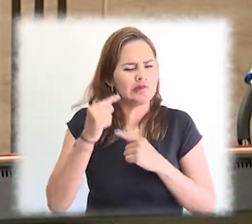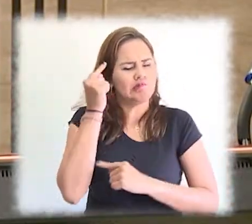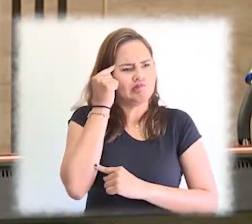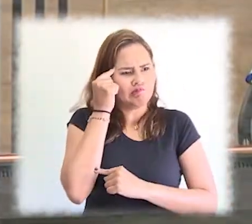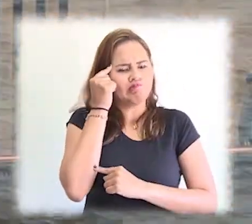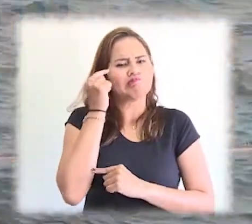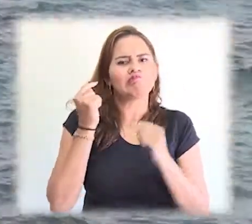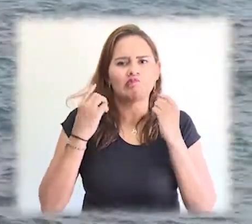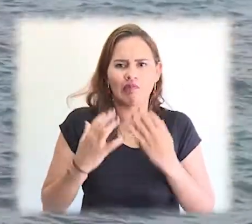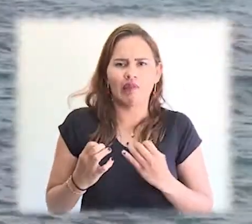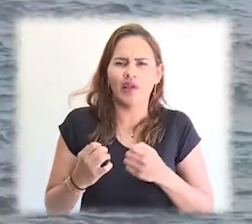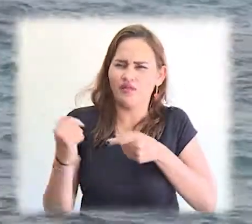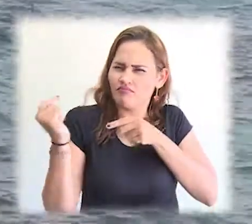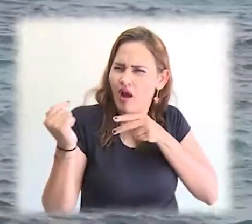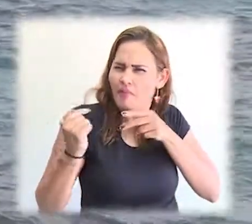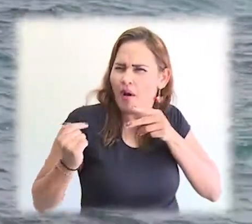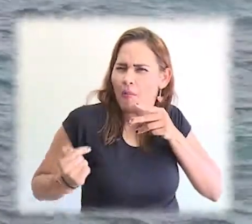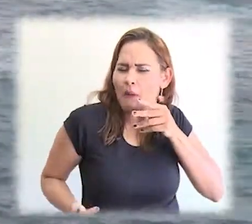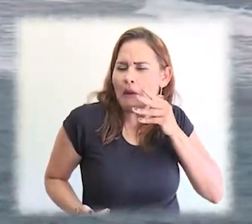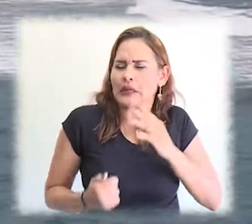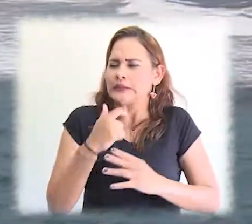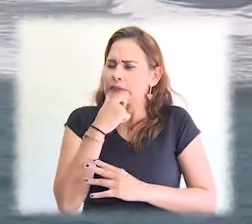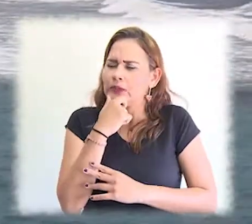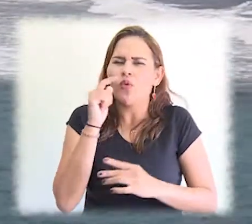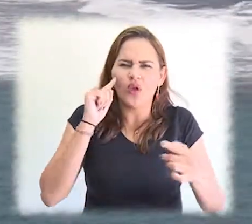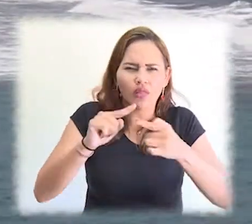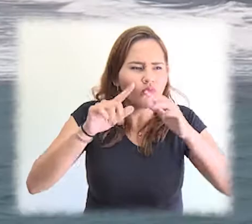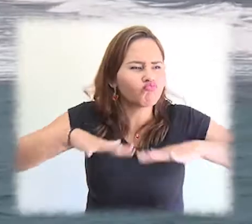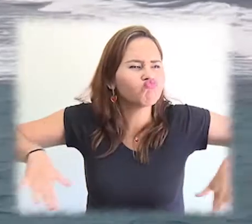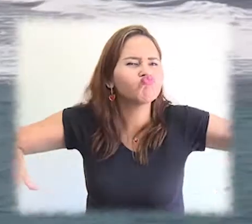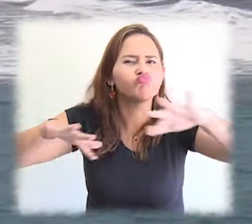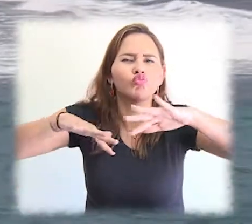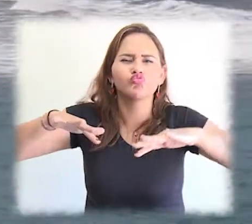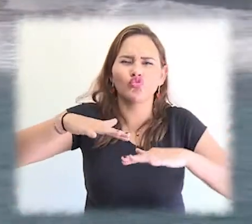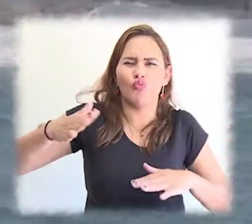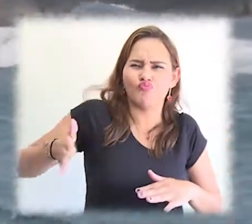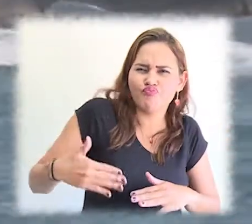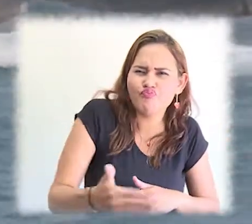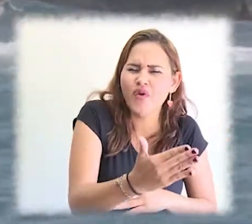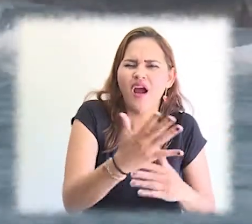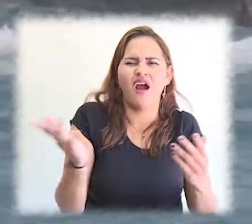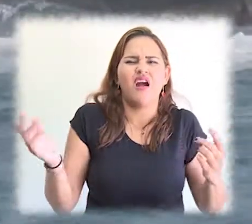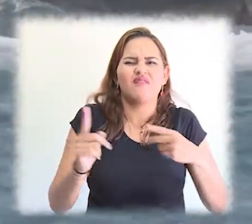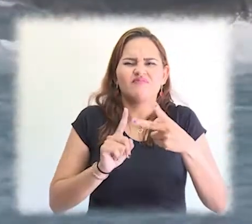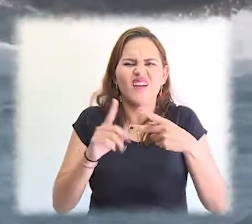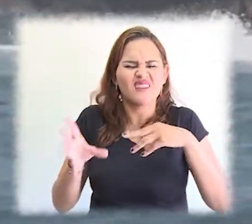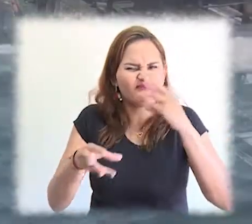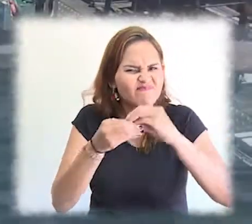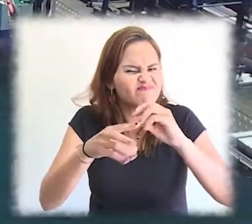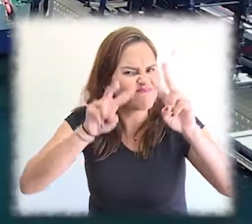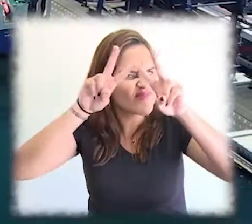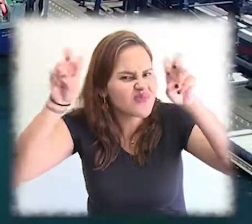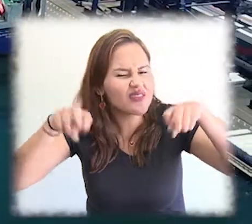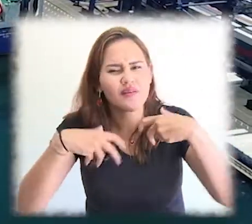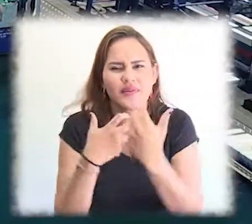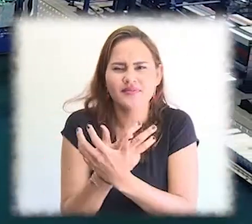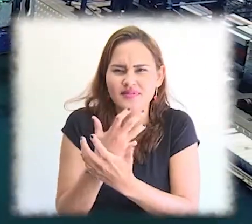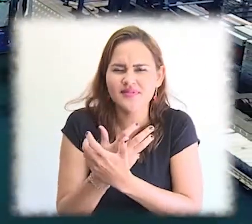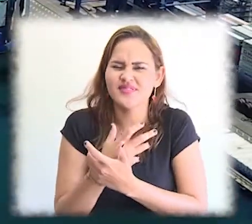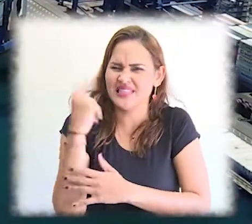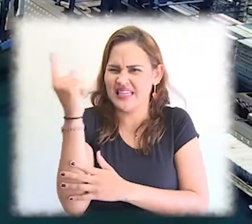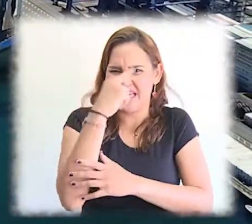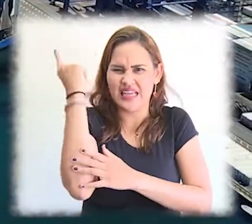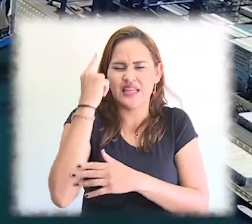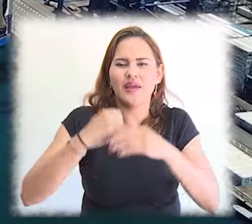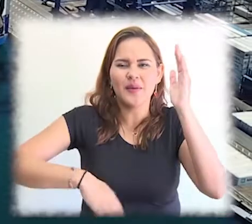investigación de ciencias, tecnología e innovación aplicada al conocimiento y al desarrollo de los océanos, hacer más competitiva y responsable la industria pesquera, aumentar